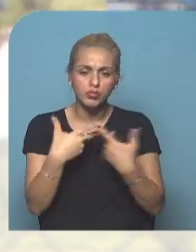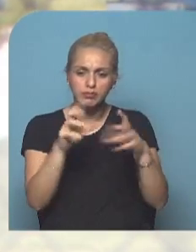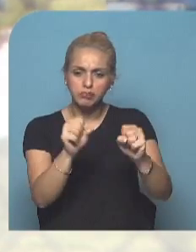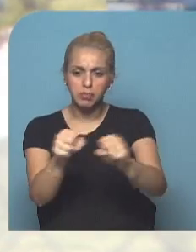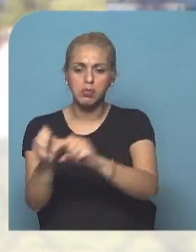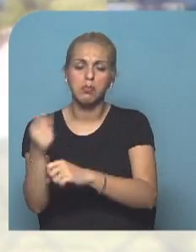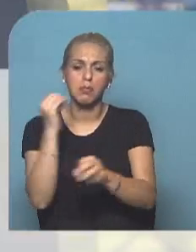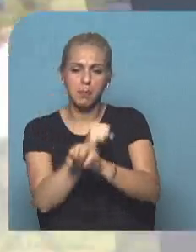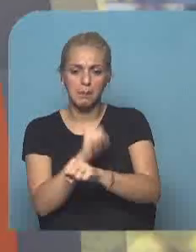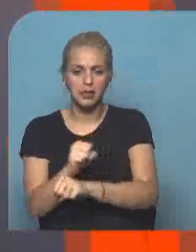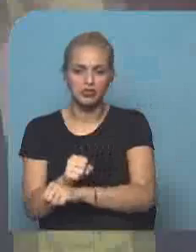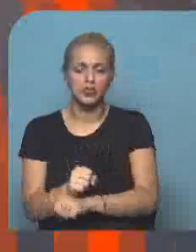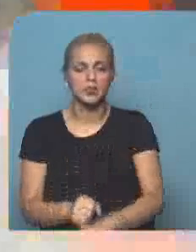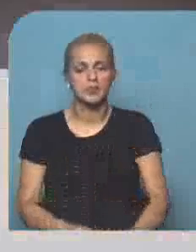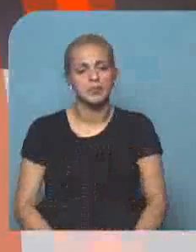prisiones.